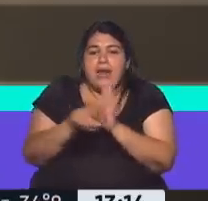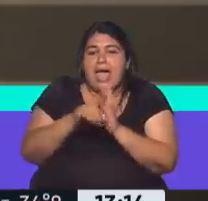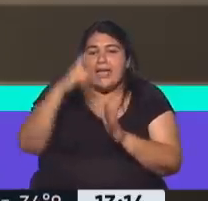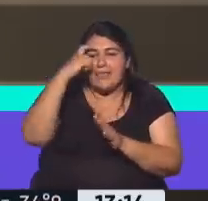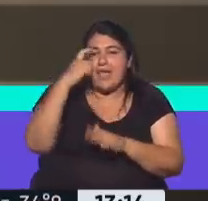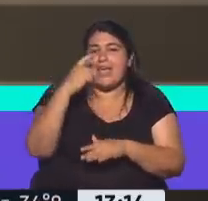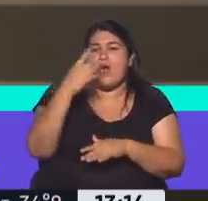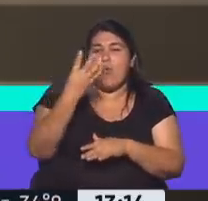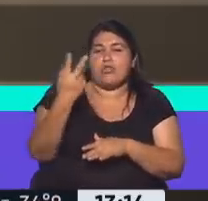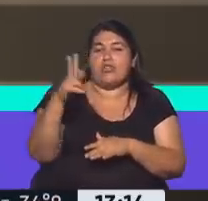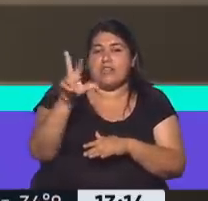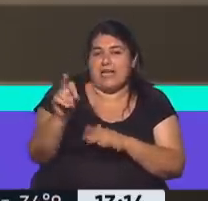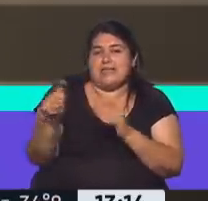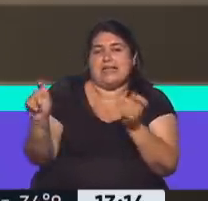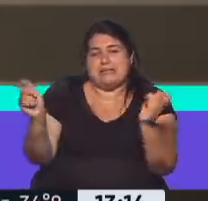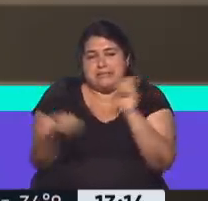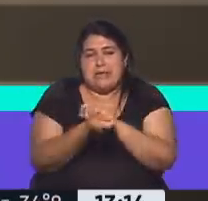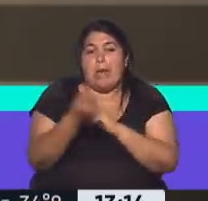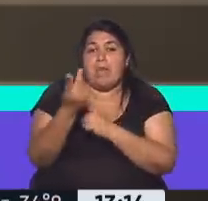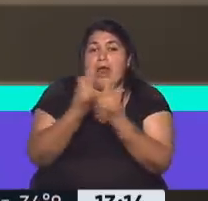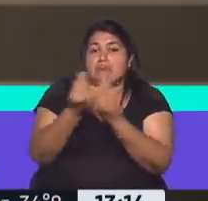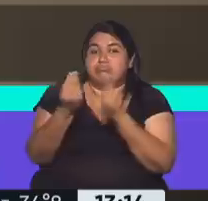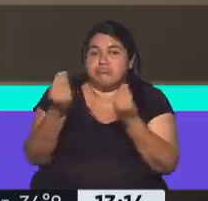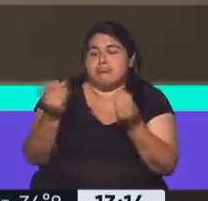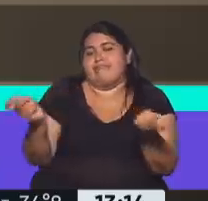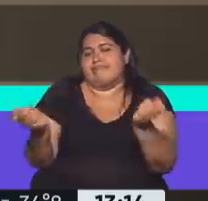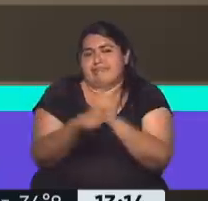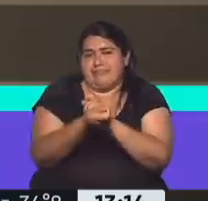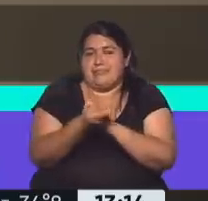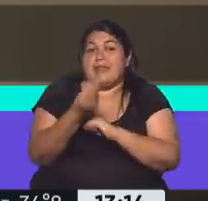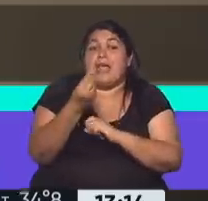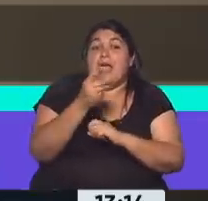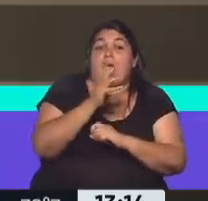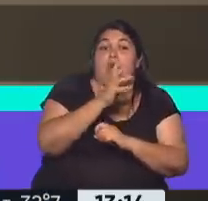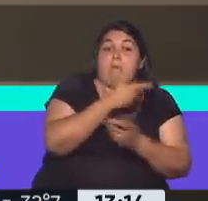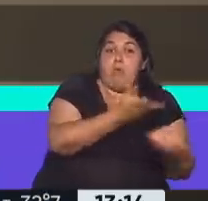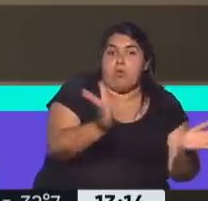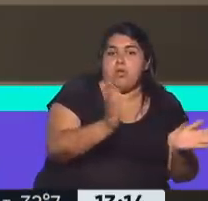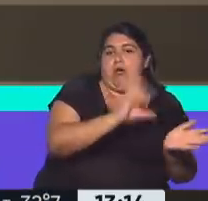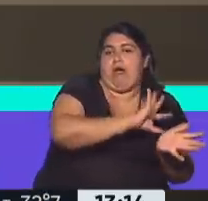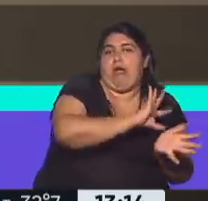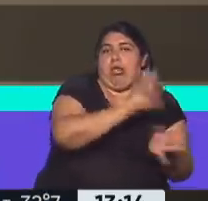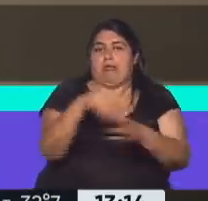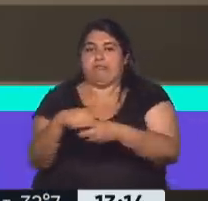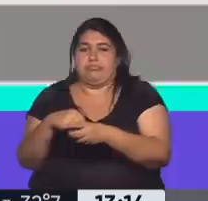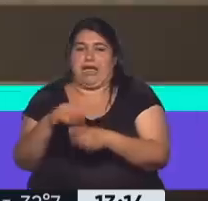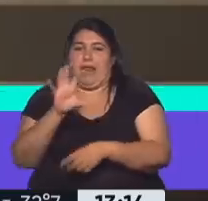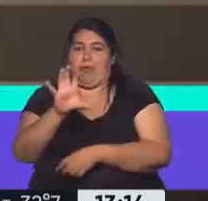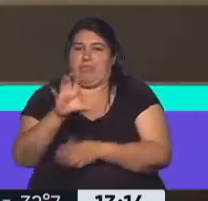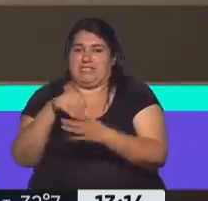2430, sacar de estabilidad a los empleadores que hubo en la provincia, cosa que por ahí dentro 100 años no es un dignito ni lo haría.